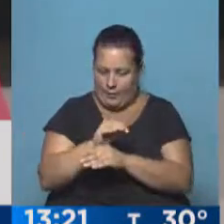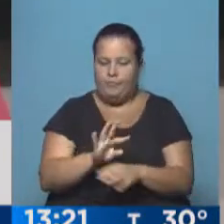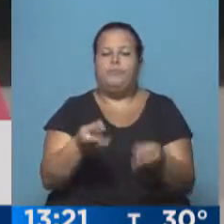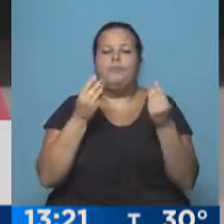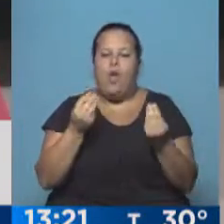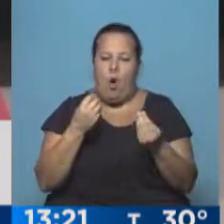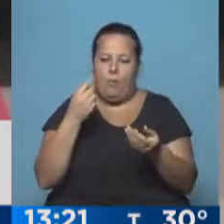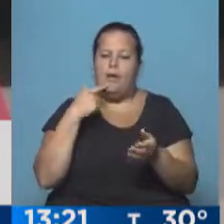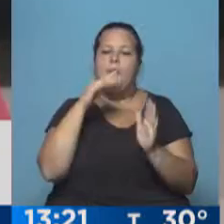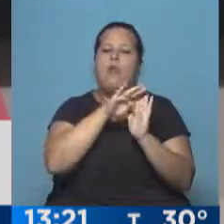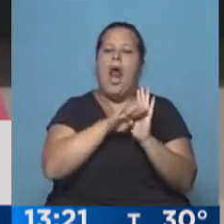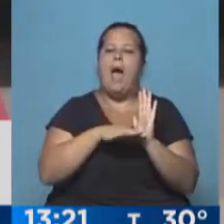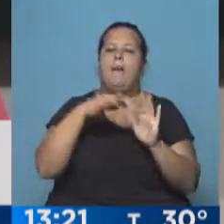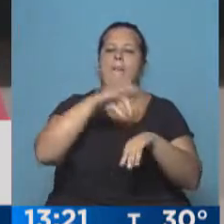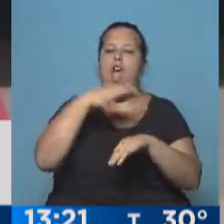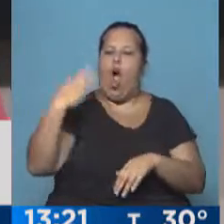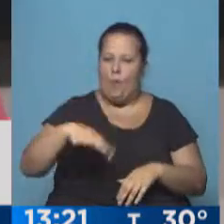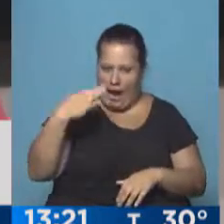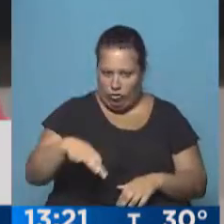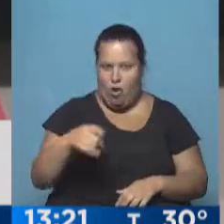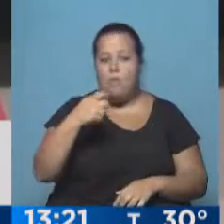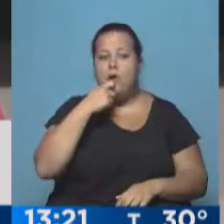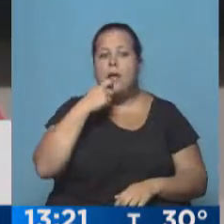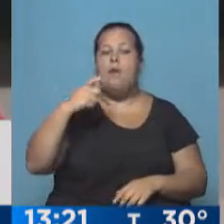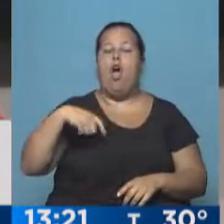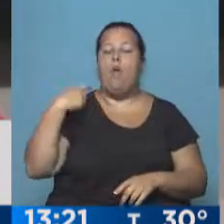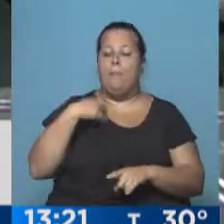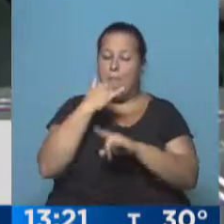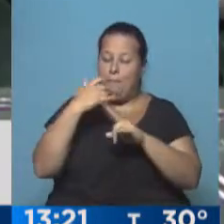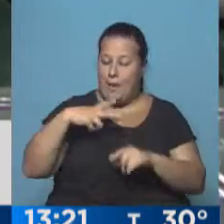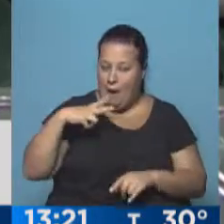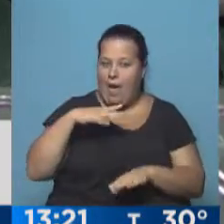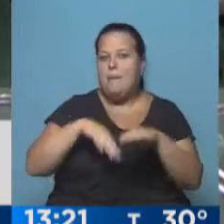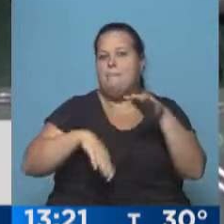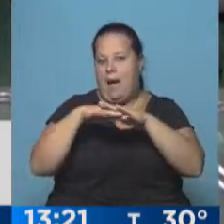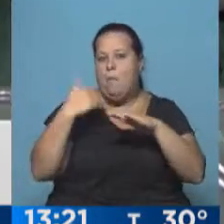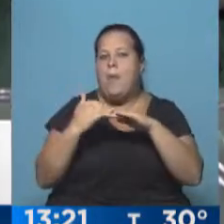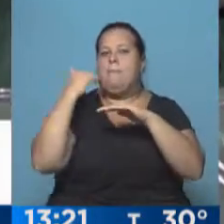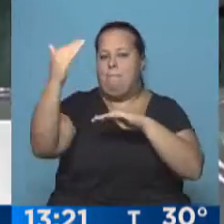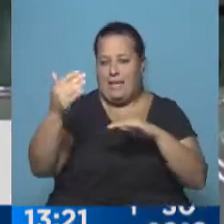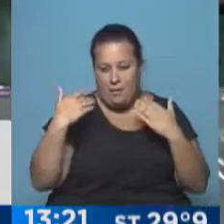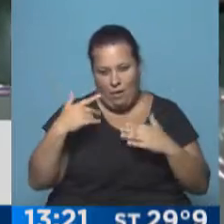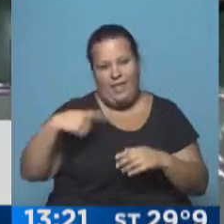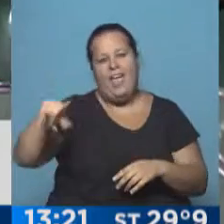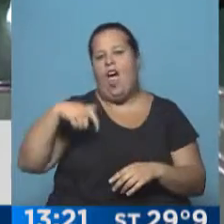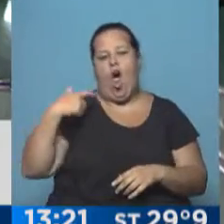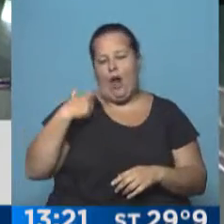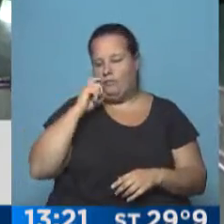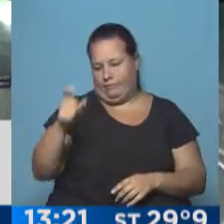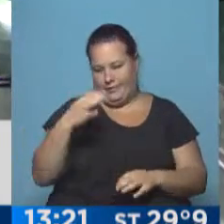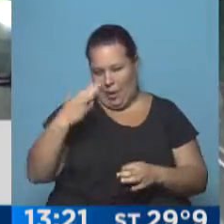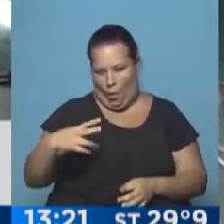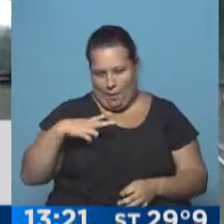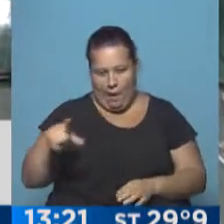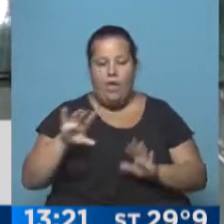que tienen que cubrir es el programa médico obligatorio. En el caso de las prepagas, esto es un piso. Pueden ampliarlo. Habitualmente no lo No ocurre, claro.